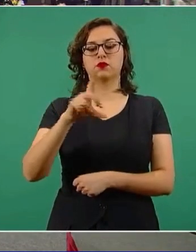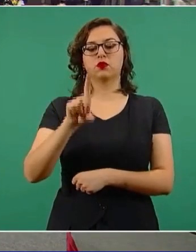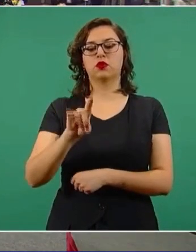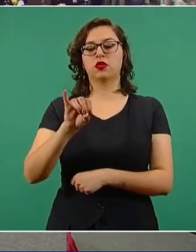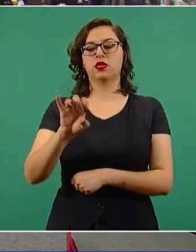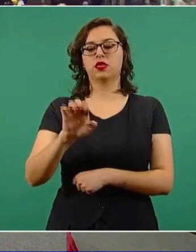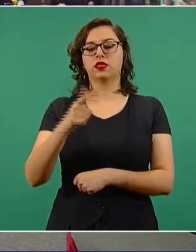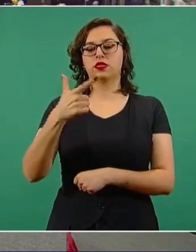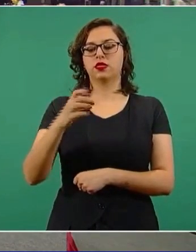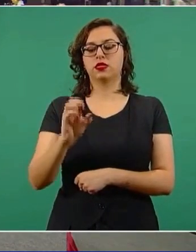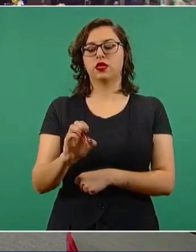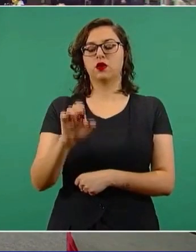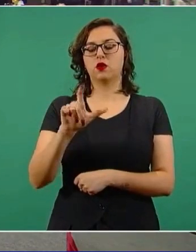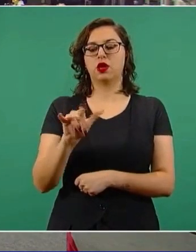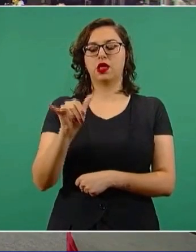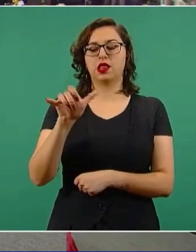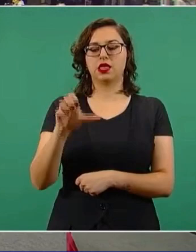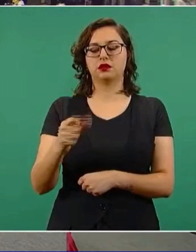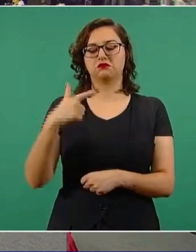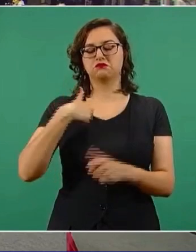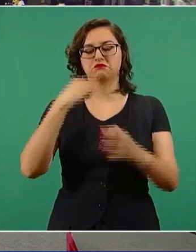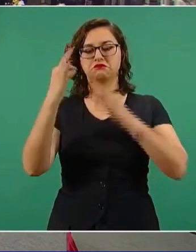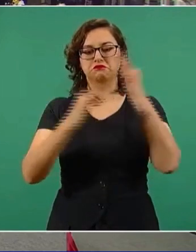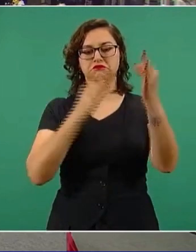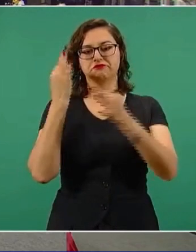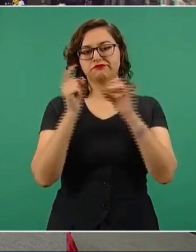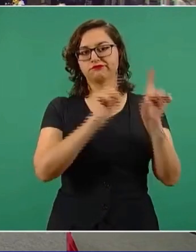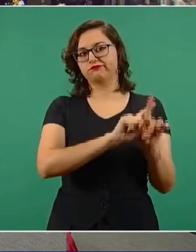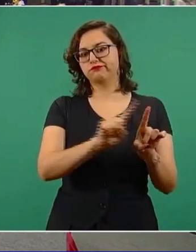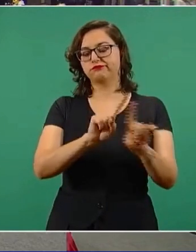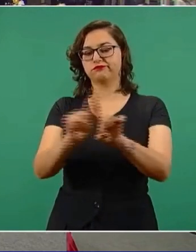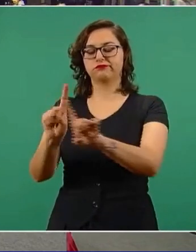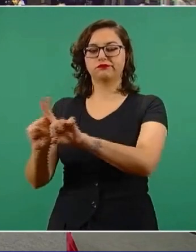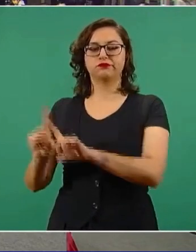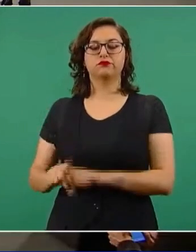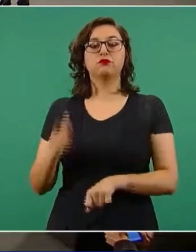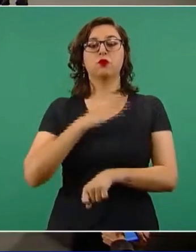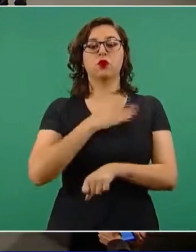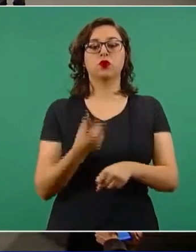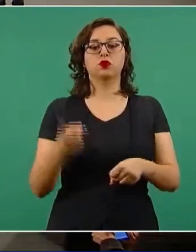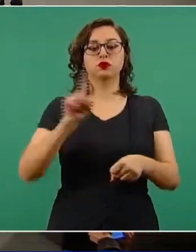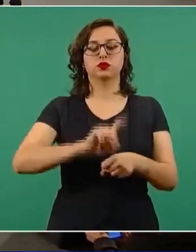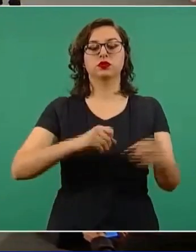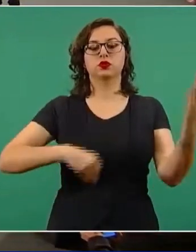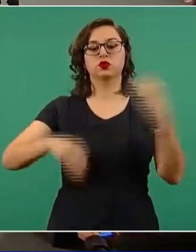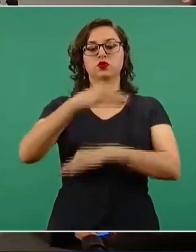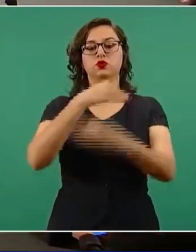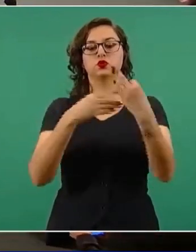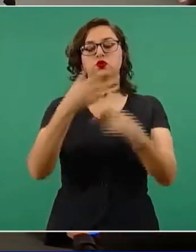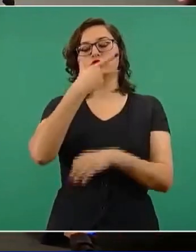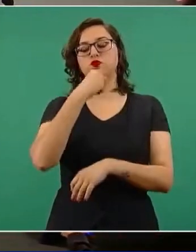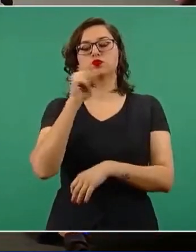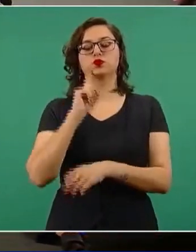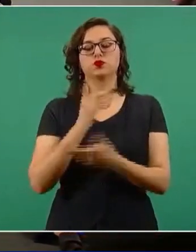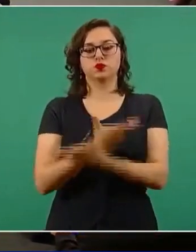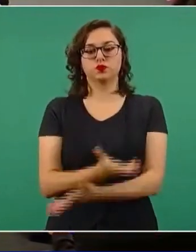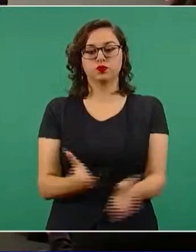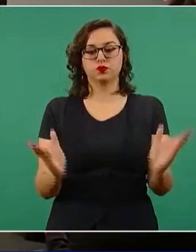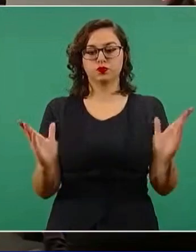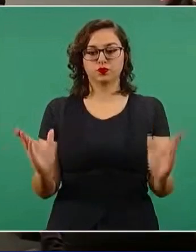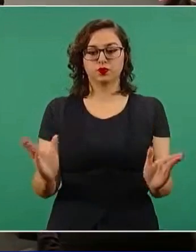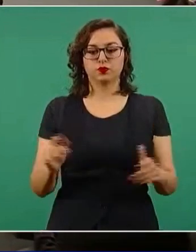Quintana Roo y Diario Basta en la Ciudad de México. Buenos días a todas y a todos. Señor presidente, en atención al comentario que